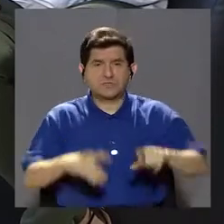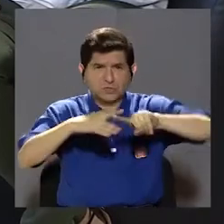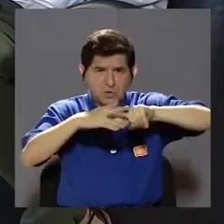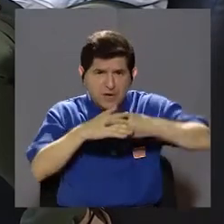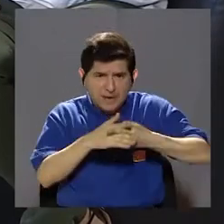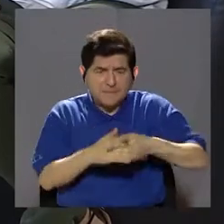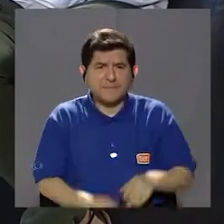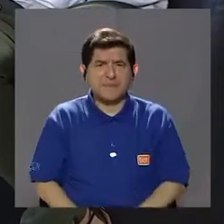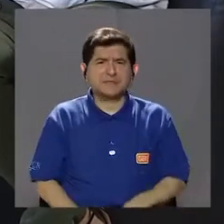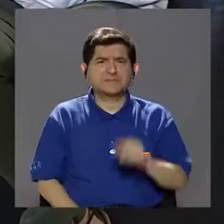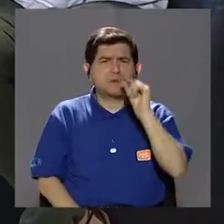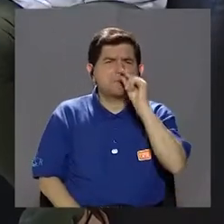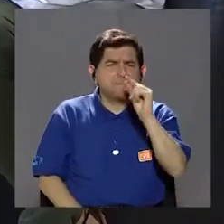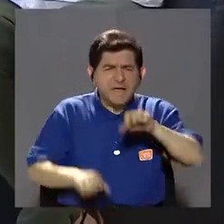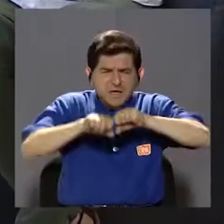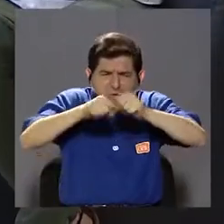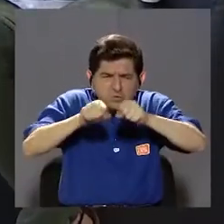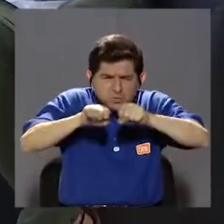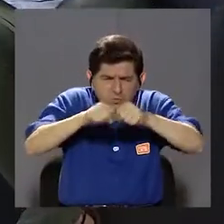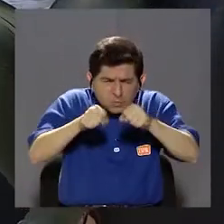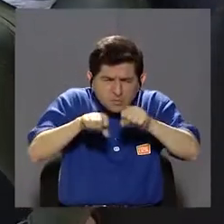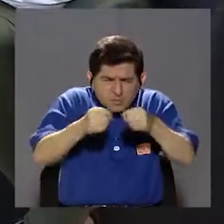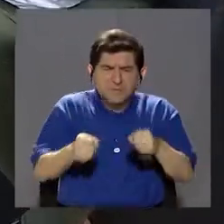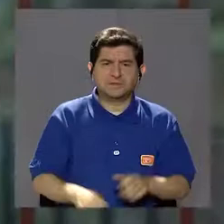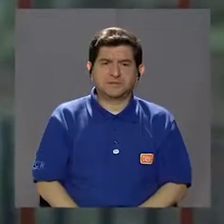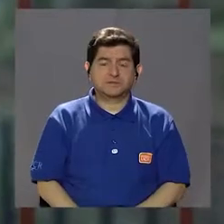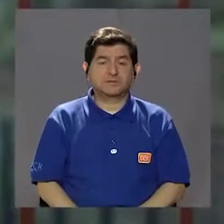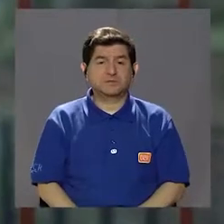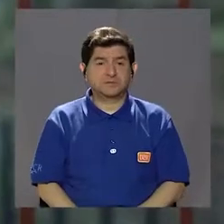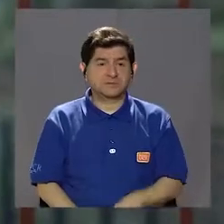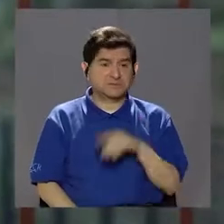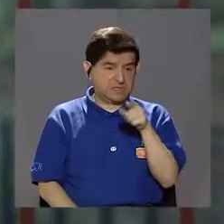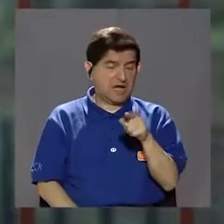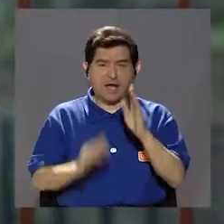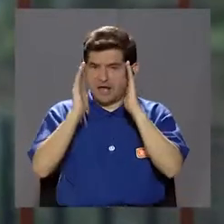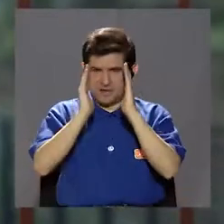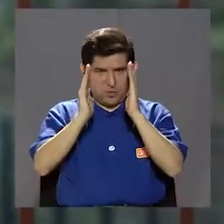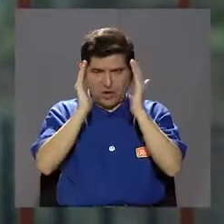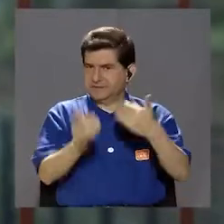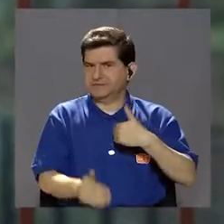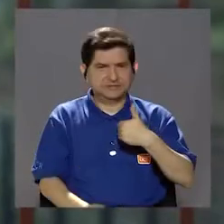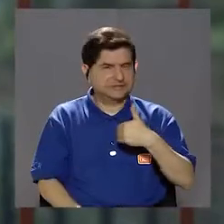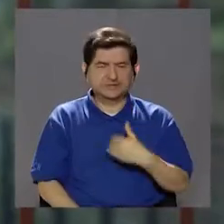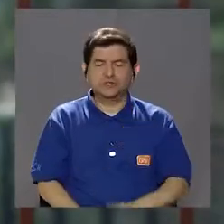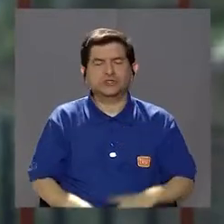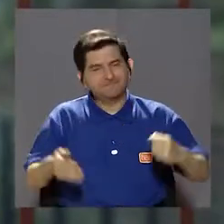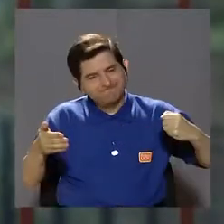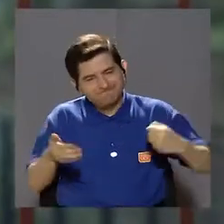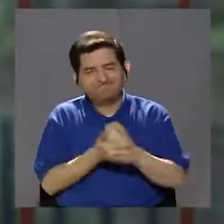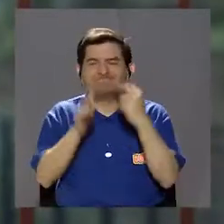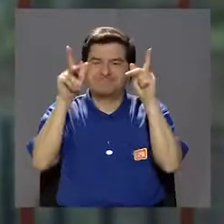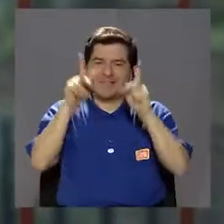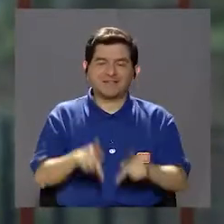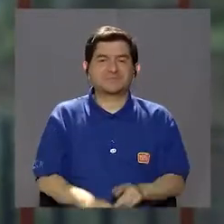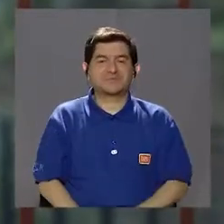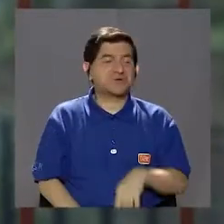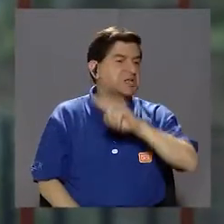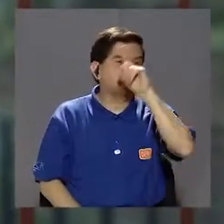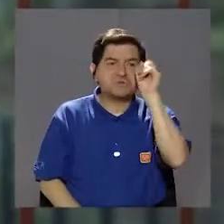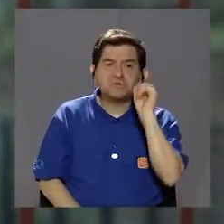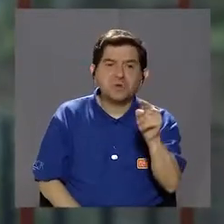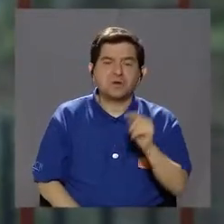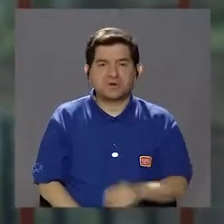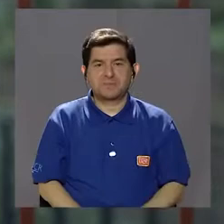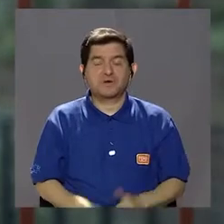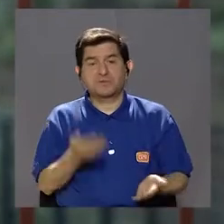talón, se va a comenzar a dar micro desgarros. Es un micro desgarros, a no ser los tratados, porque lastimosamente la